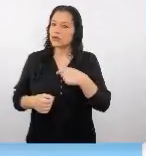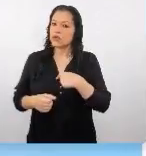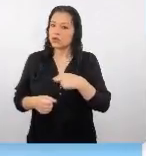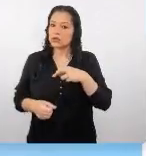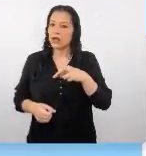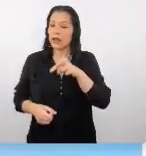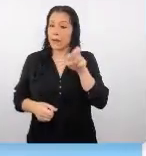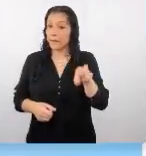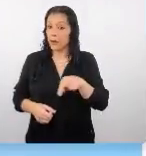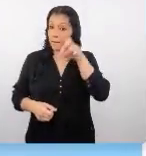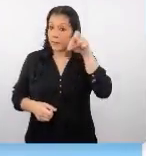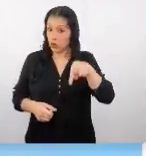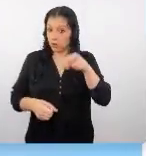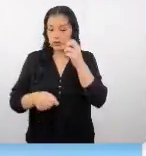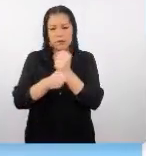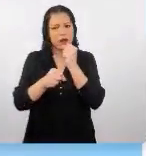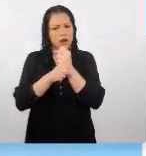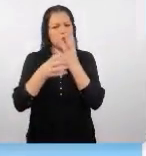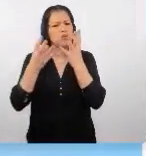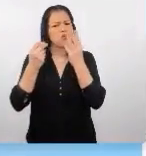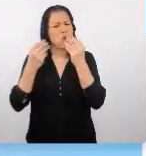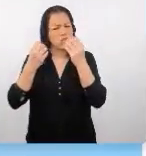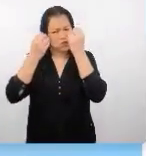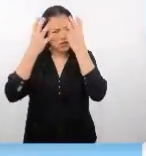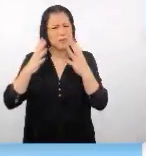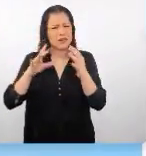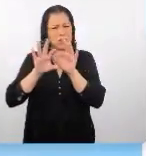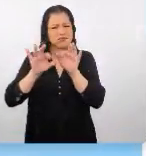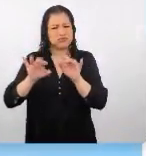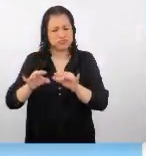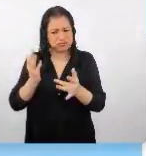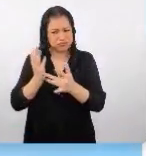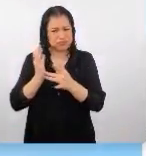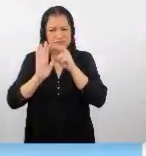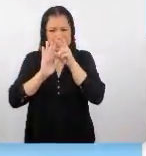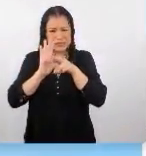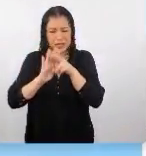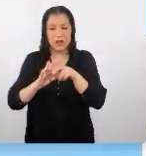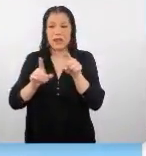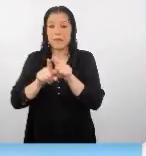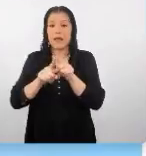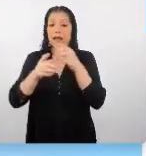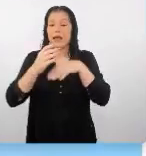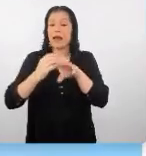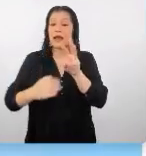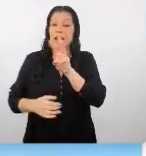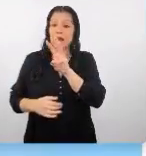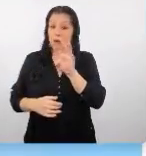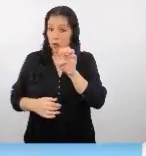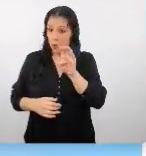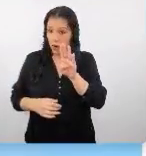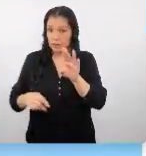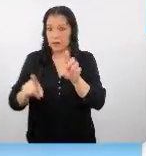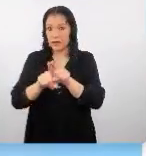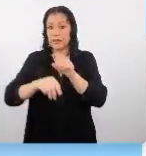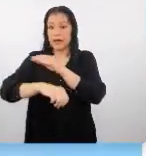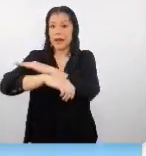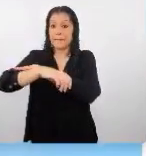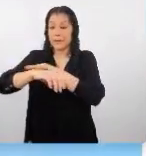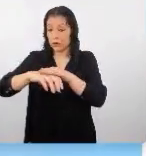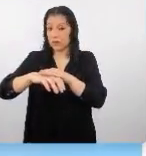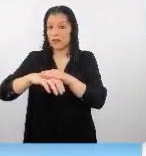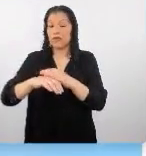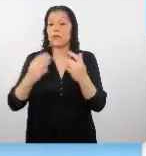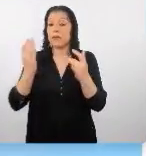contenido digital que están tanto en nuestra website y en nuestras plataformas